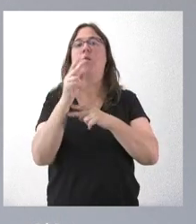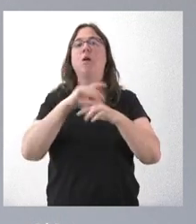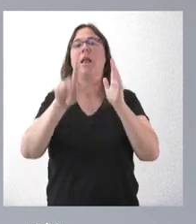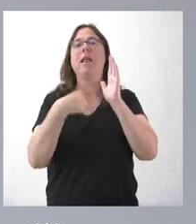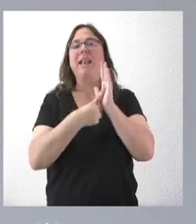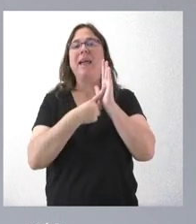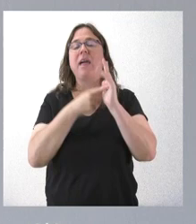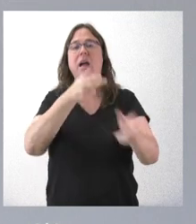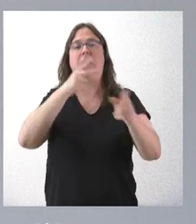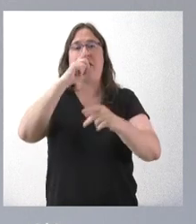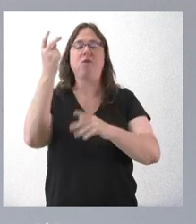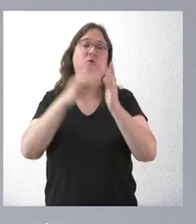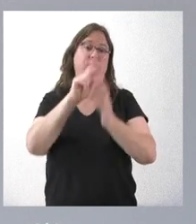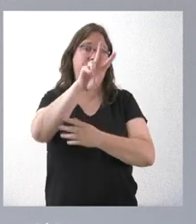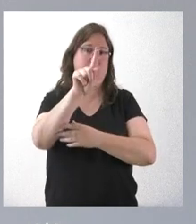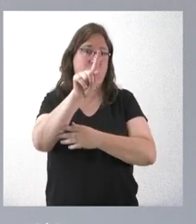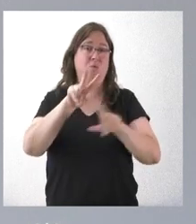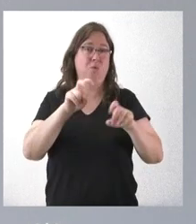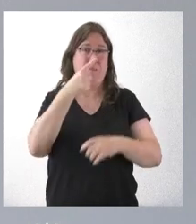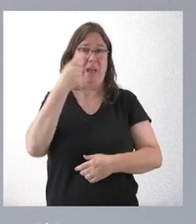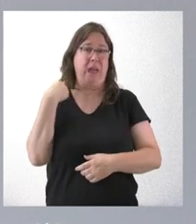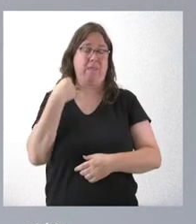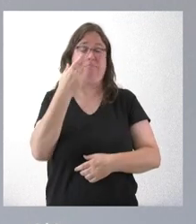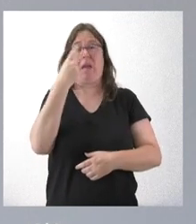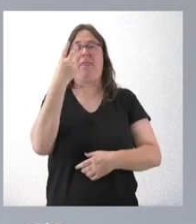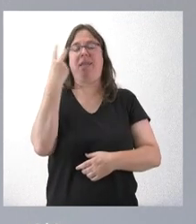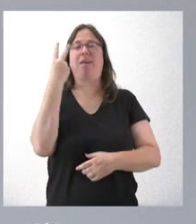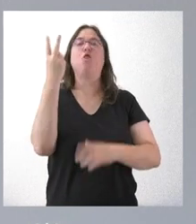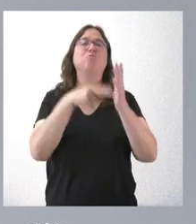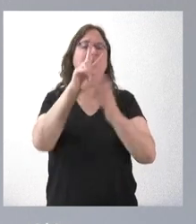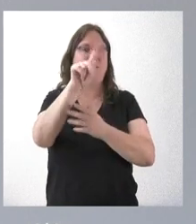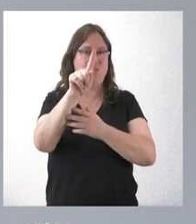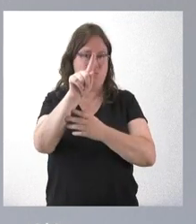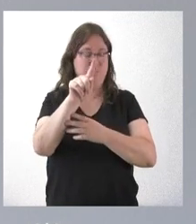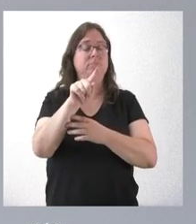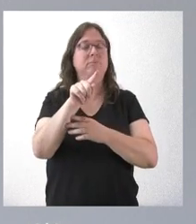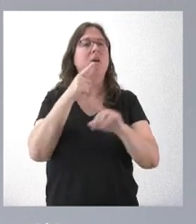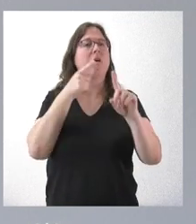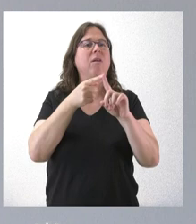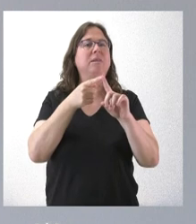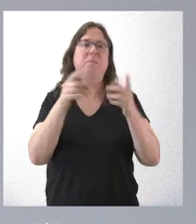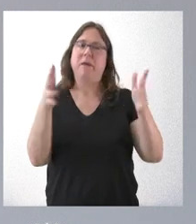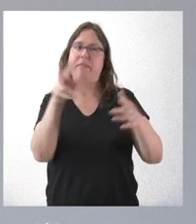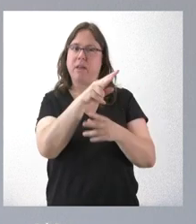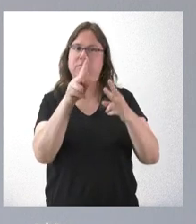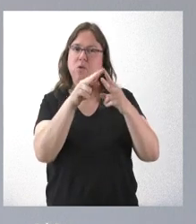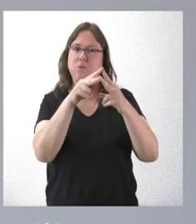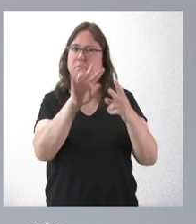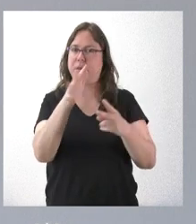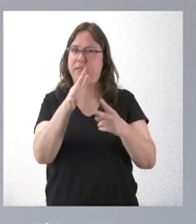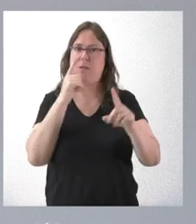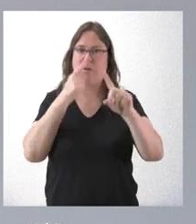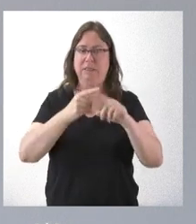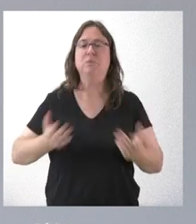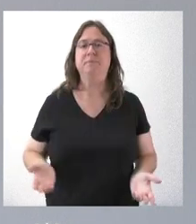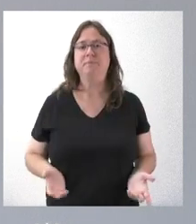21, la nueva ley de caza de Castilla del año 21, y tienen finalidades, bueno, pues similares, porque lo que pretenden hacer es